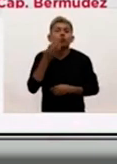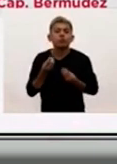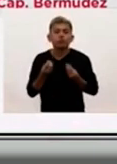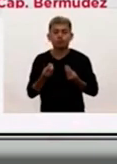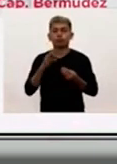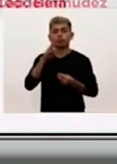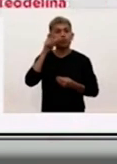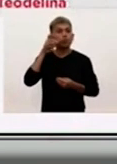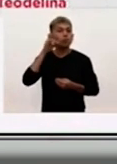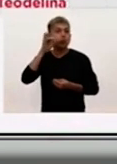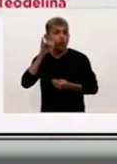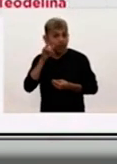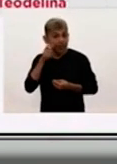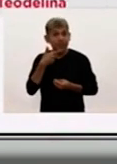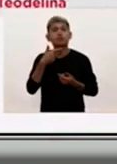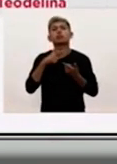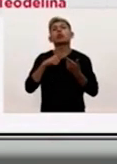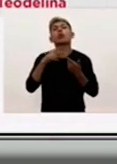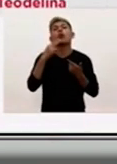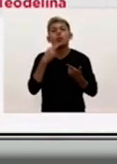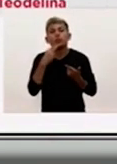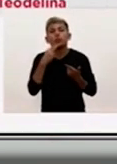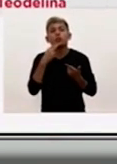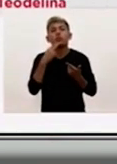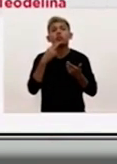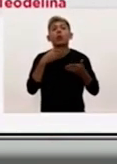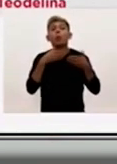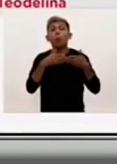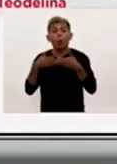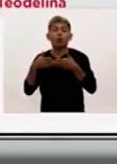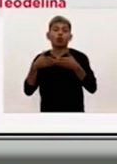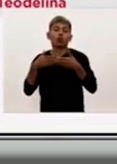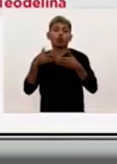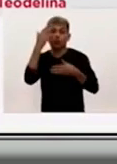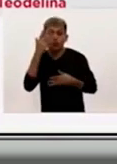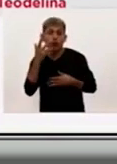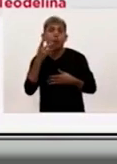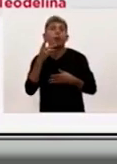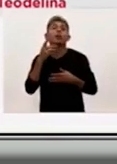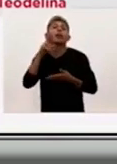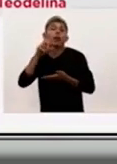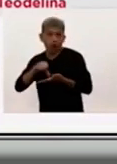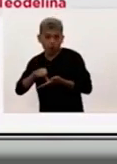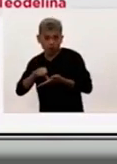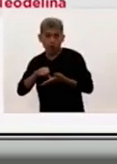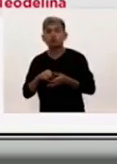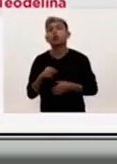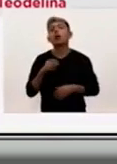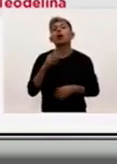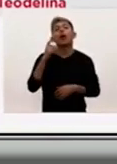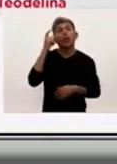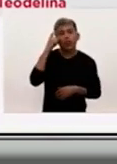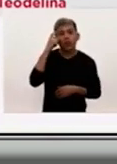en Capitán Bermúdez, 11 casos en Puerto General San Martín y Reconquista, con 10 casos